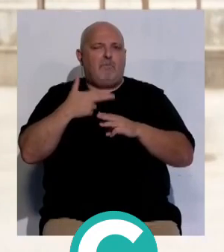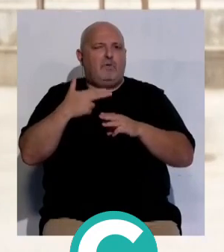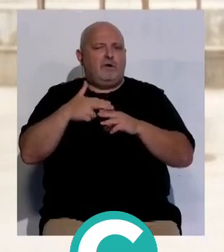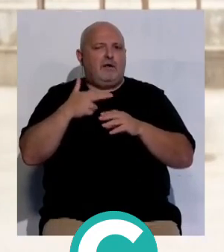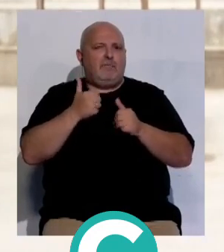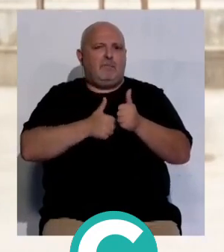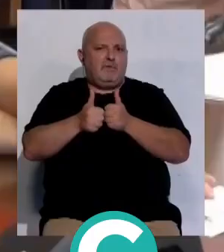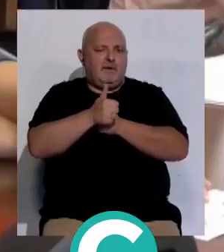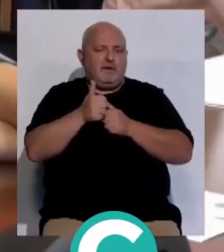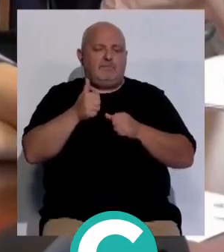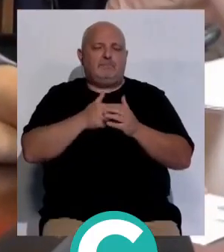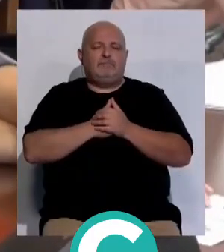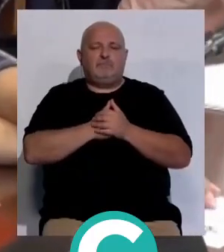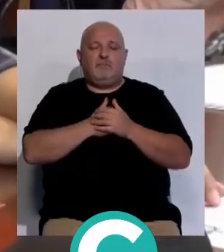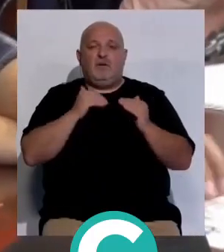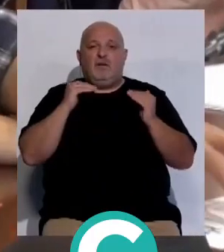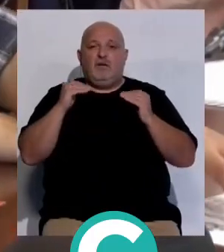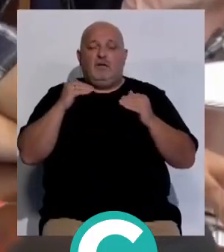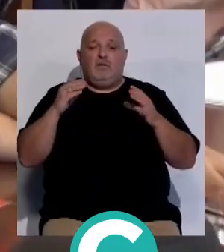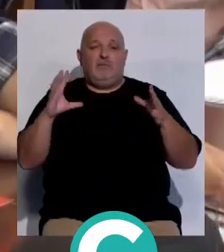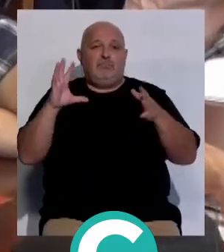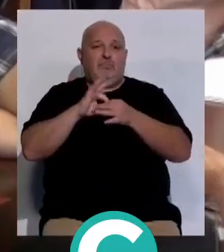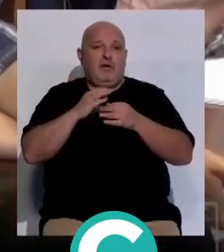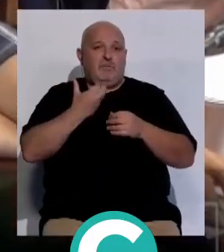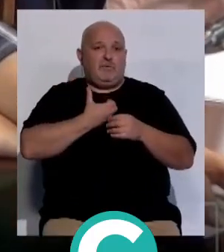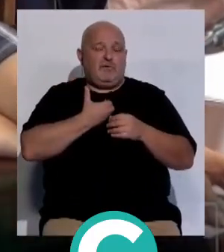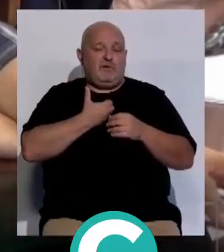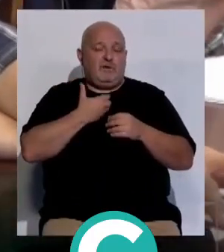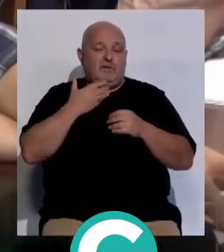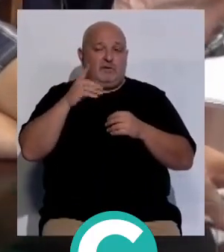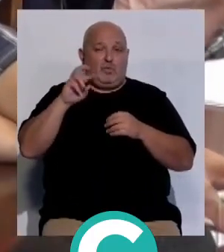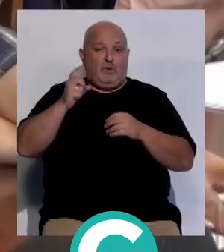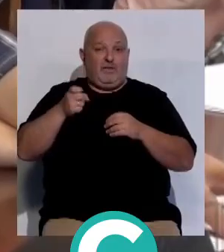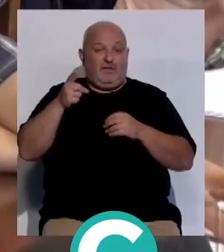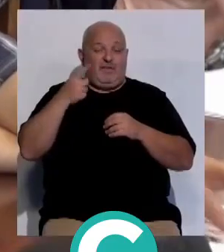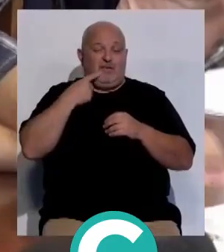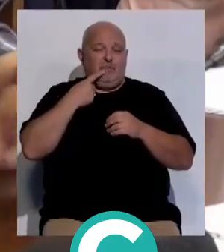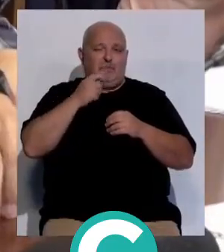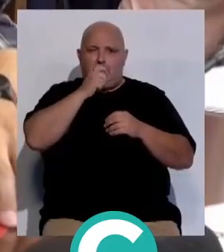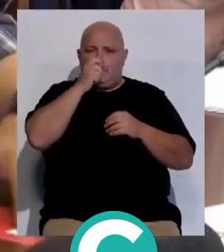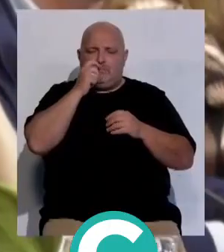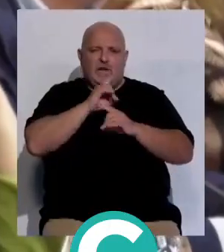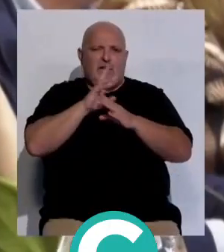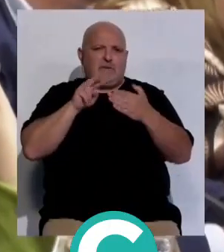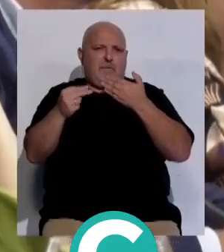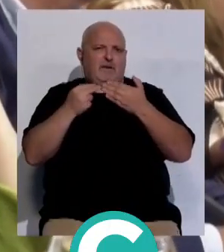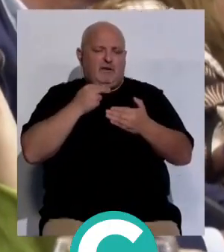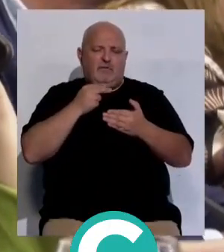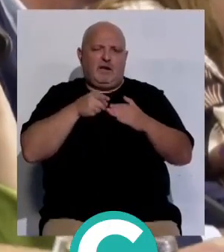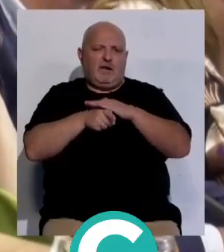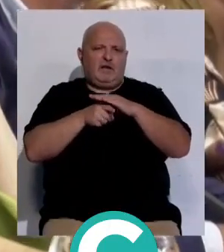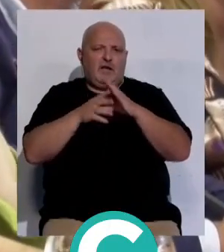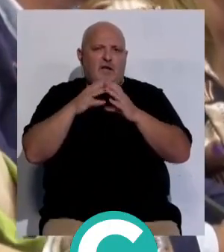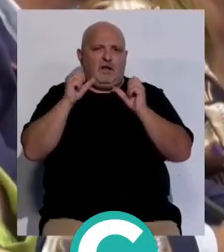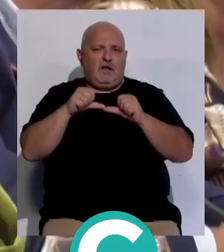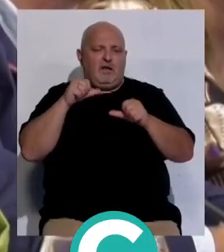prioritarias para elegir En cuanto al periodo de conformación de ayuntamientos Ruiz Boix ha señalado que el PSOE será transparente en la gestión